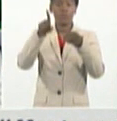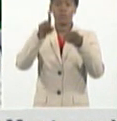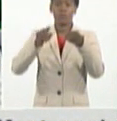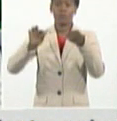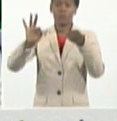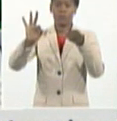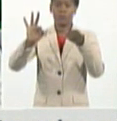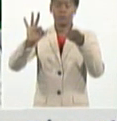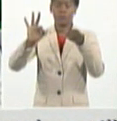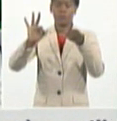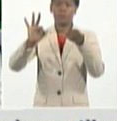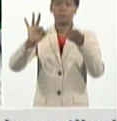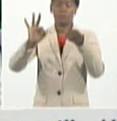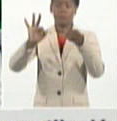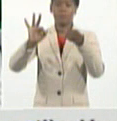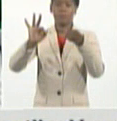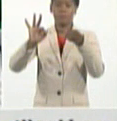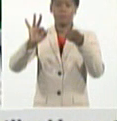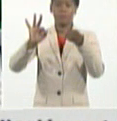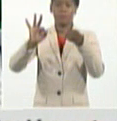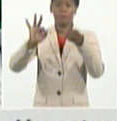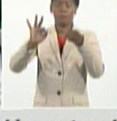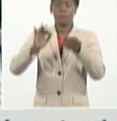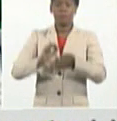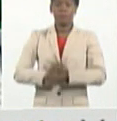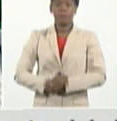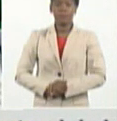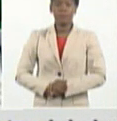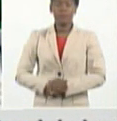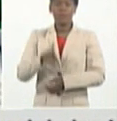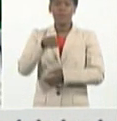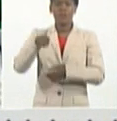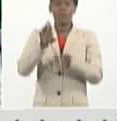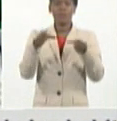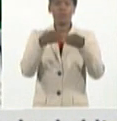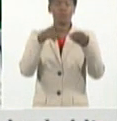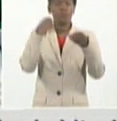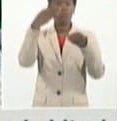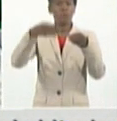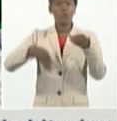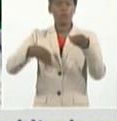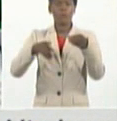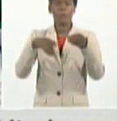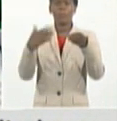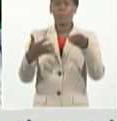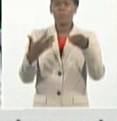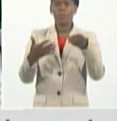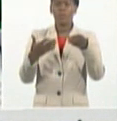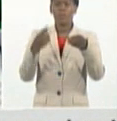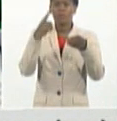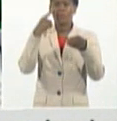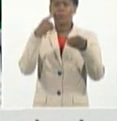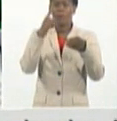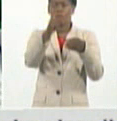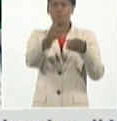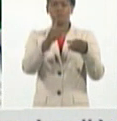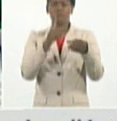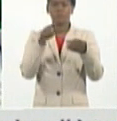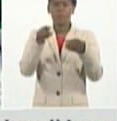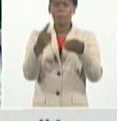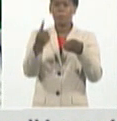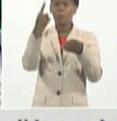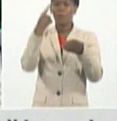Y las principales comorbilidades que presentaban, previo al diagnóstico de la